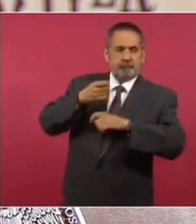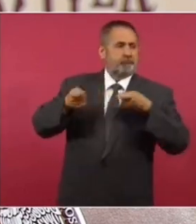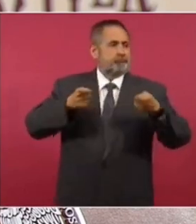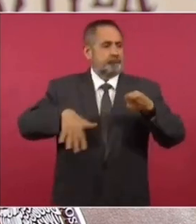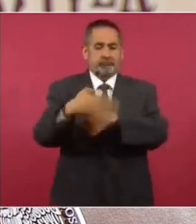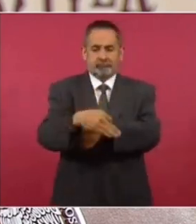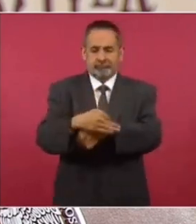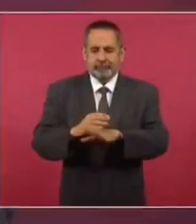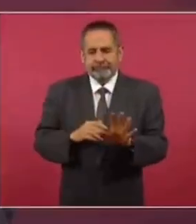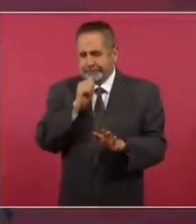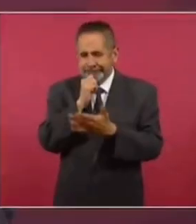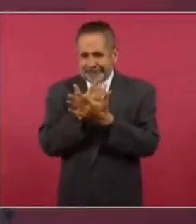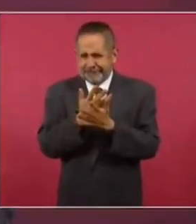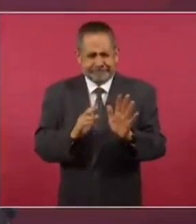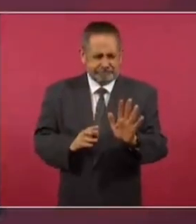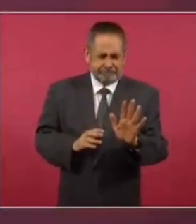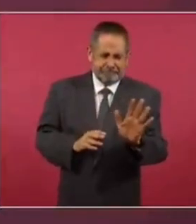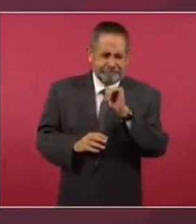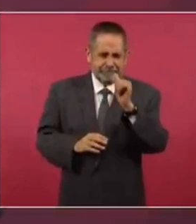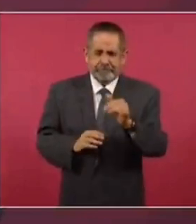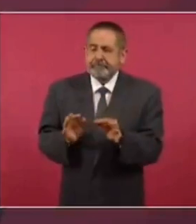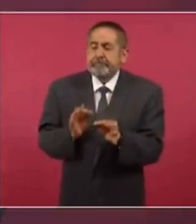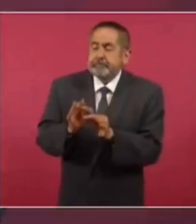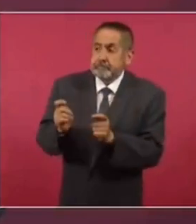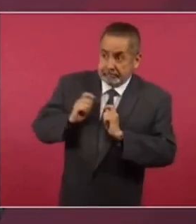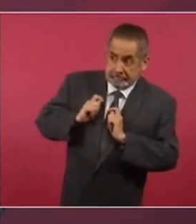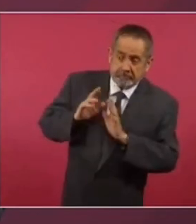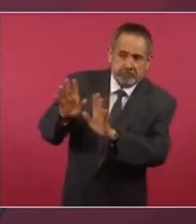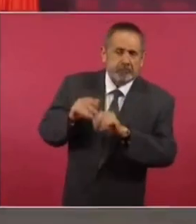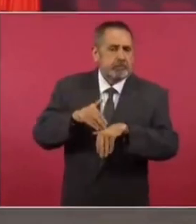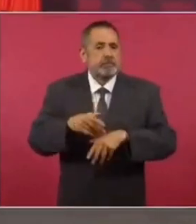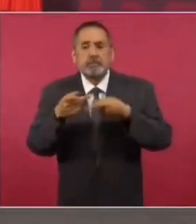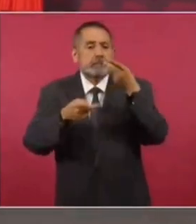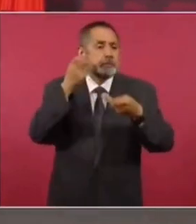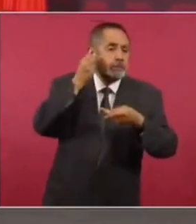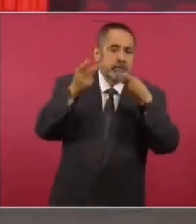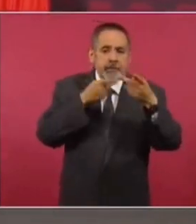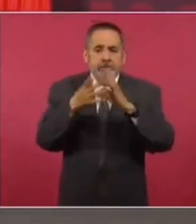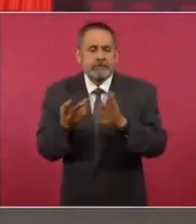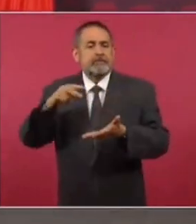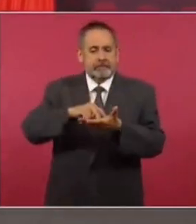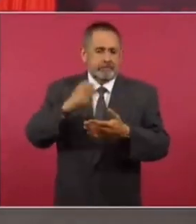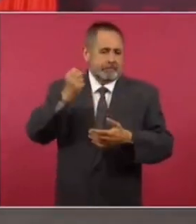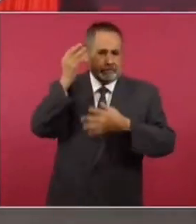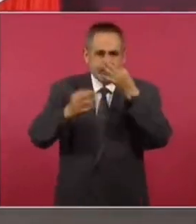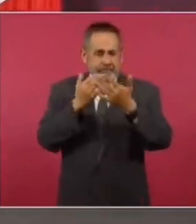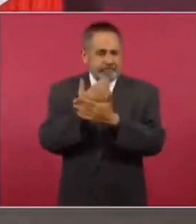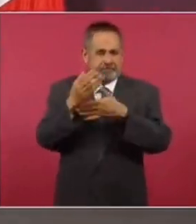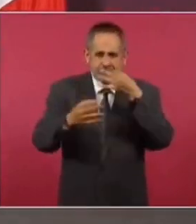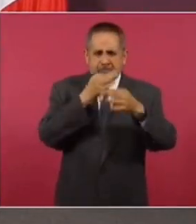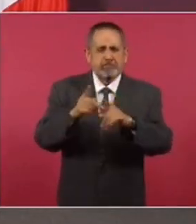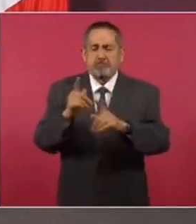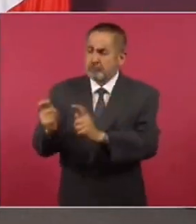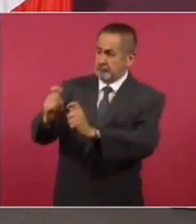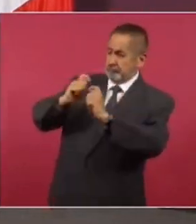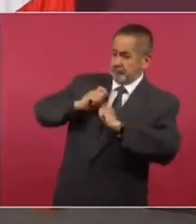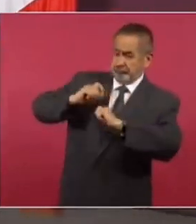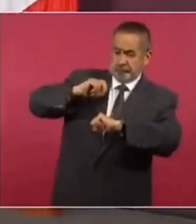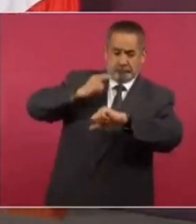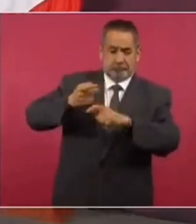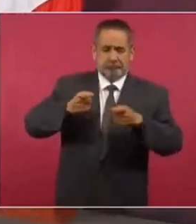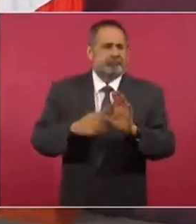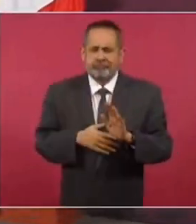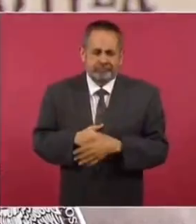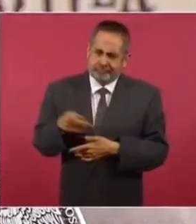usted sostiene, de despacho del Poder Ejecutivo Federal. Cumplo con una instrucción del señor presidente con estar aquí estas mañanas, pero el presidente está